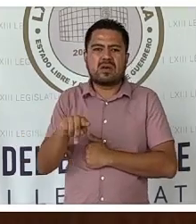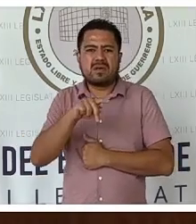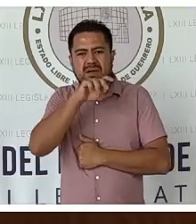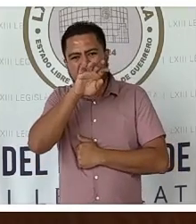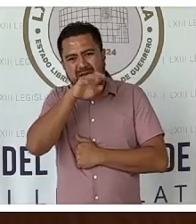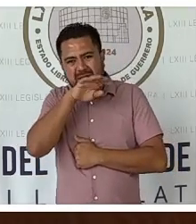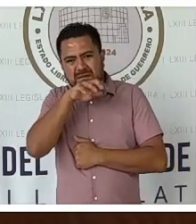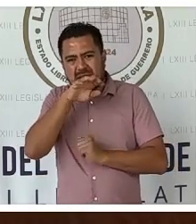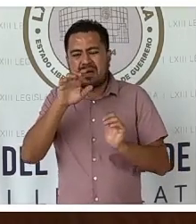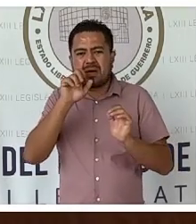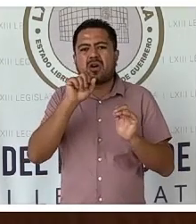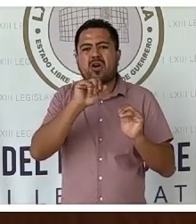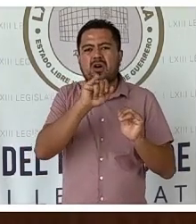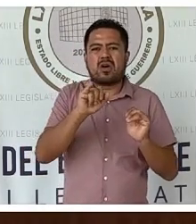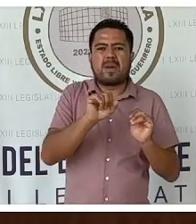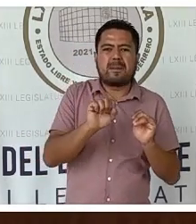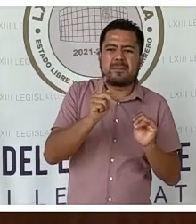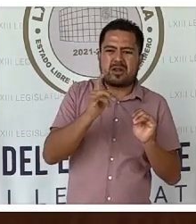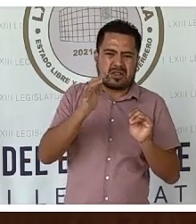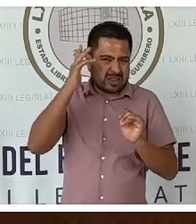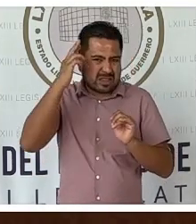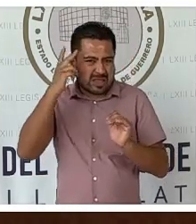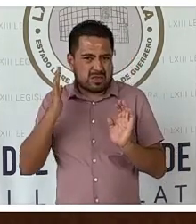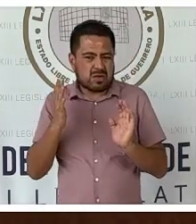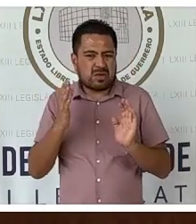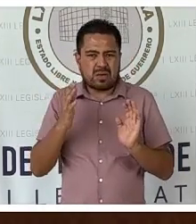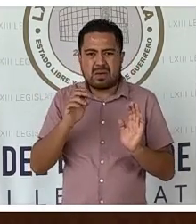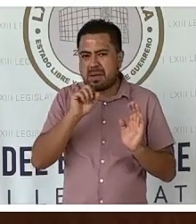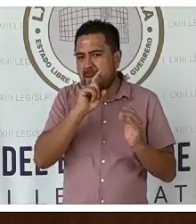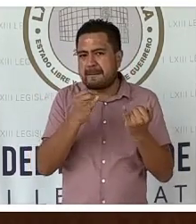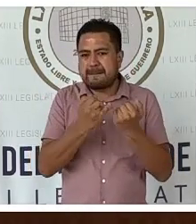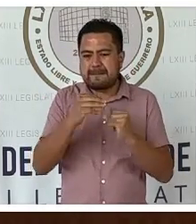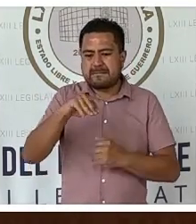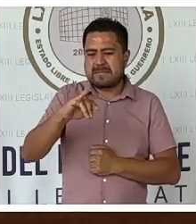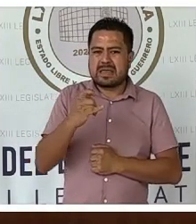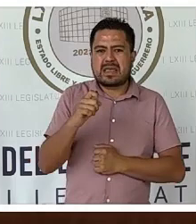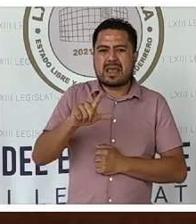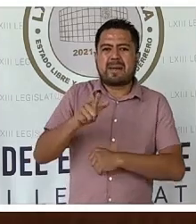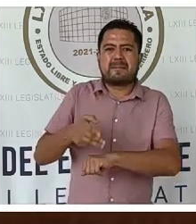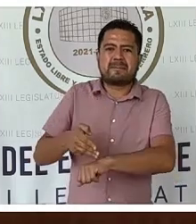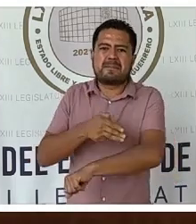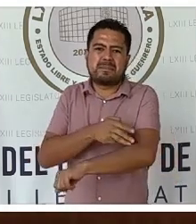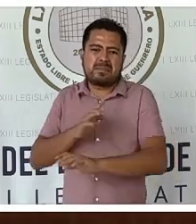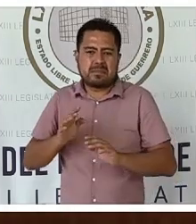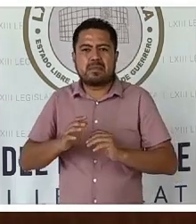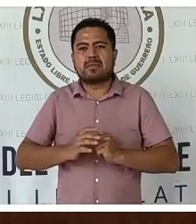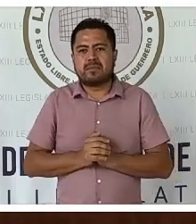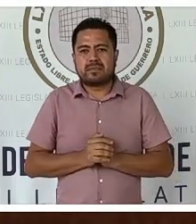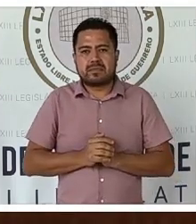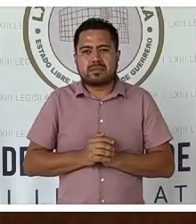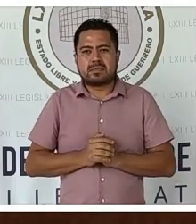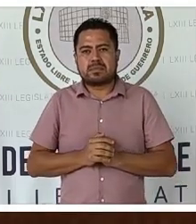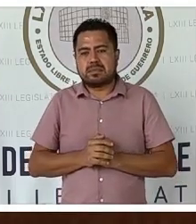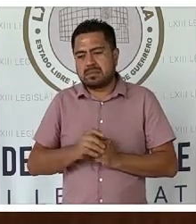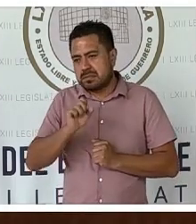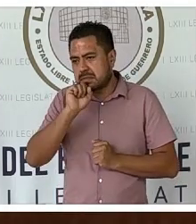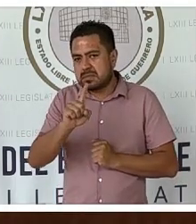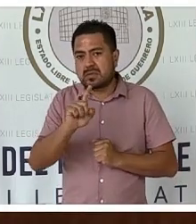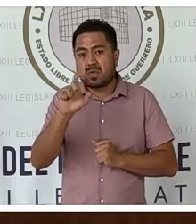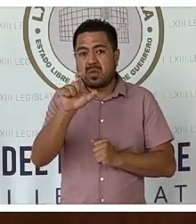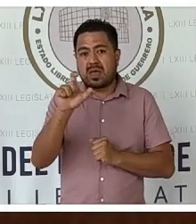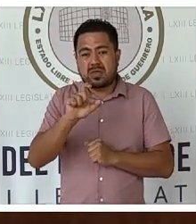Echeverría, José López Portillo y Miguel de la Madrid. Al momento de su